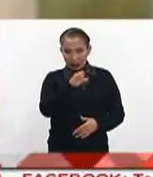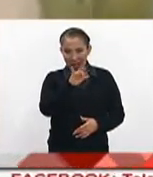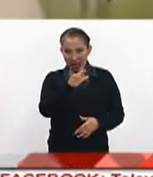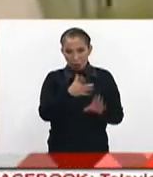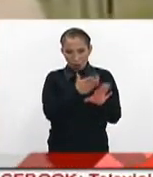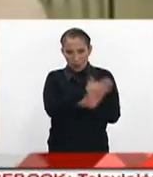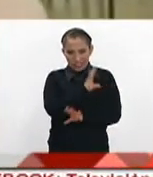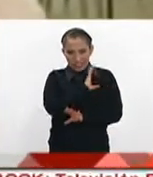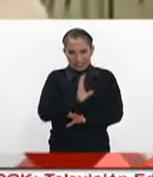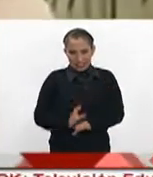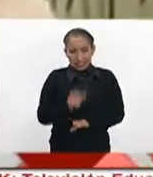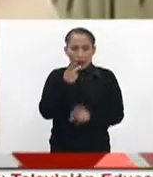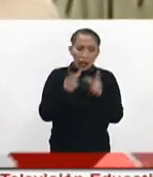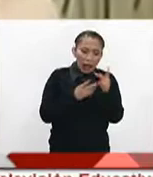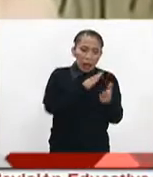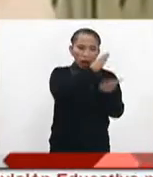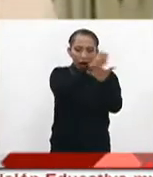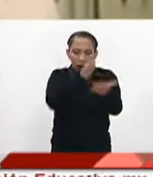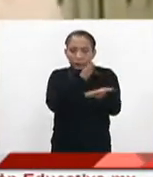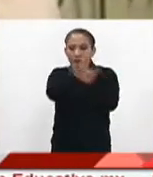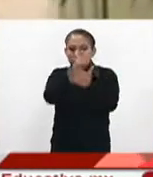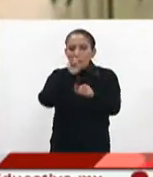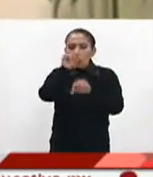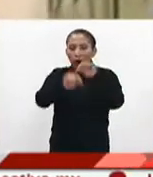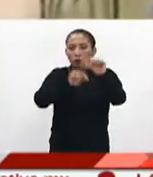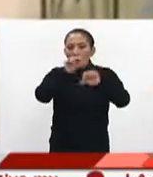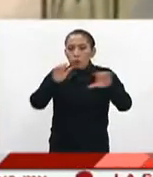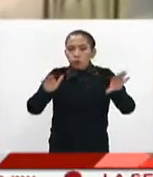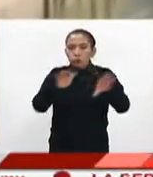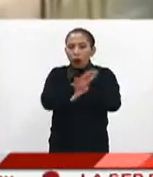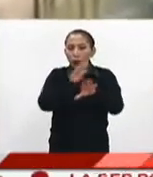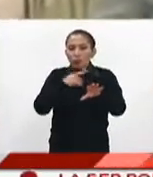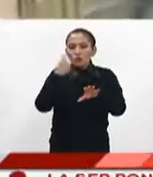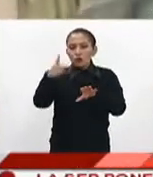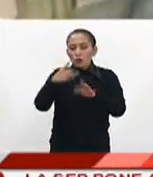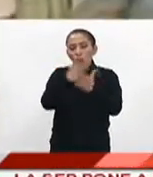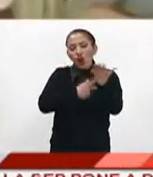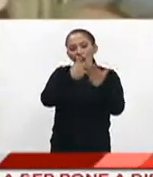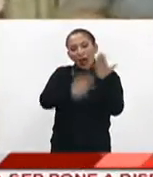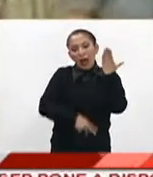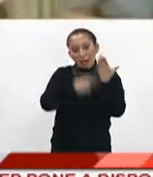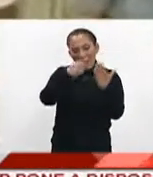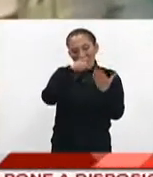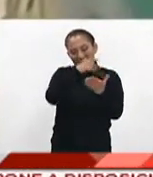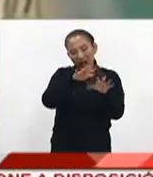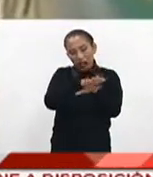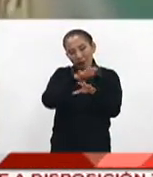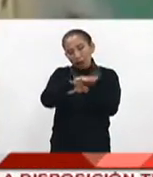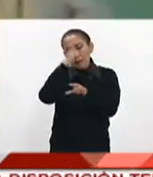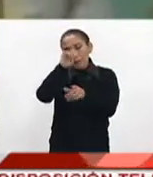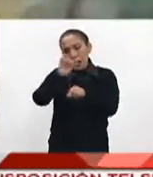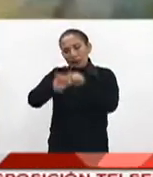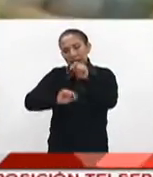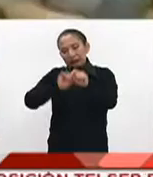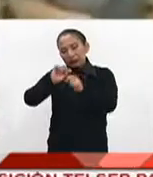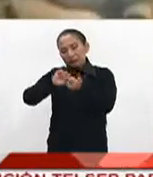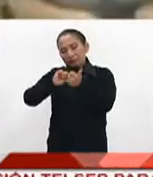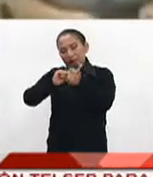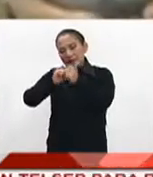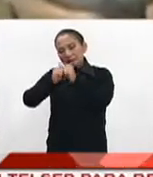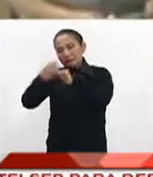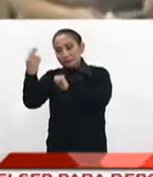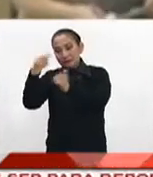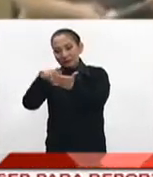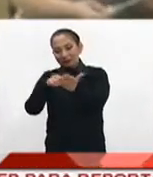campaña electoral tuvo que ir de alguna manera modificando parte de su programa electoral para poder adaptarse a los